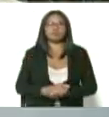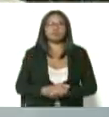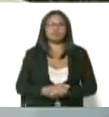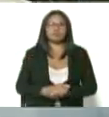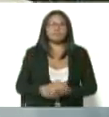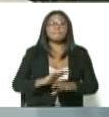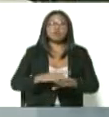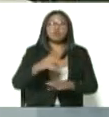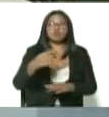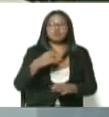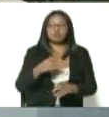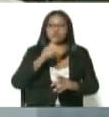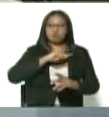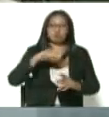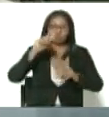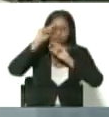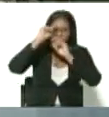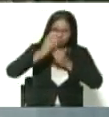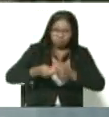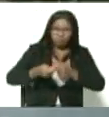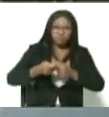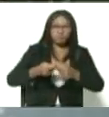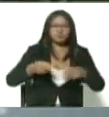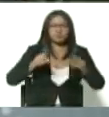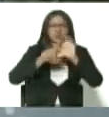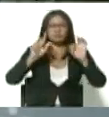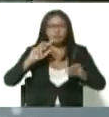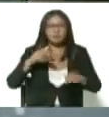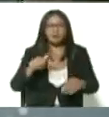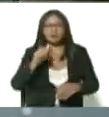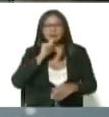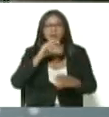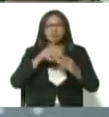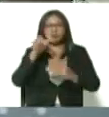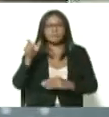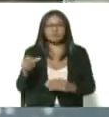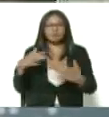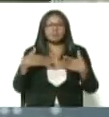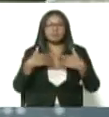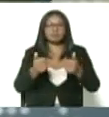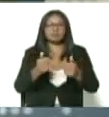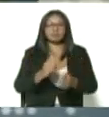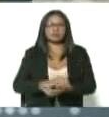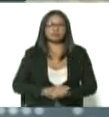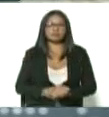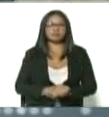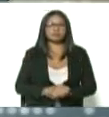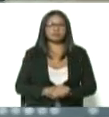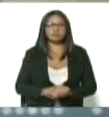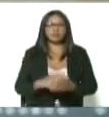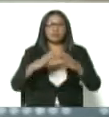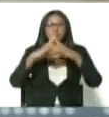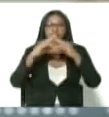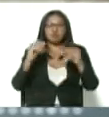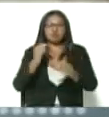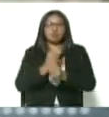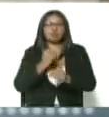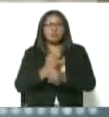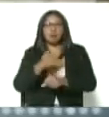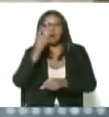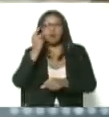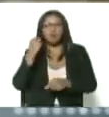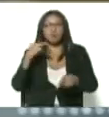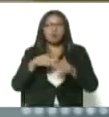bien lo dice, rendimos nuestro homenaje de esta manera a todo el personal de salud, a esos trabajadores sociales, las